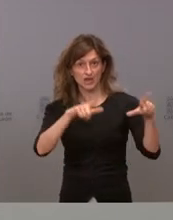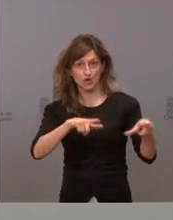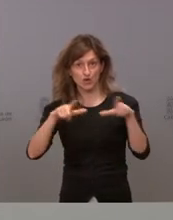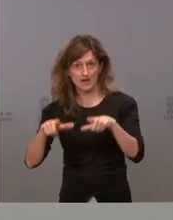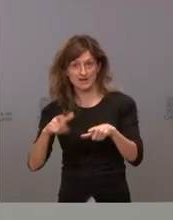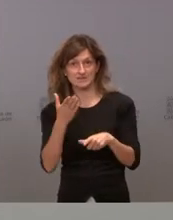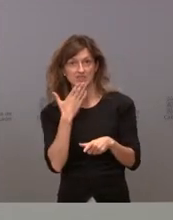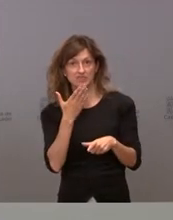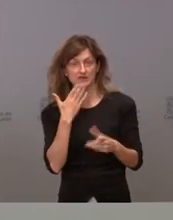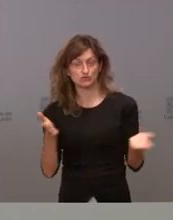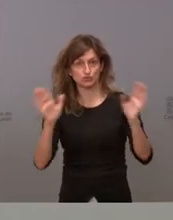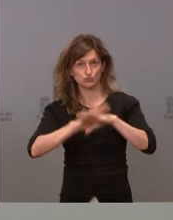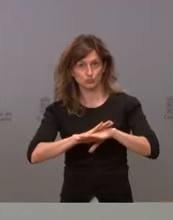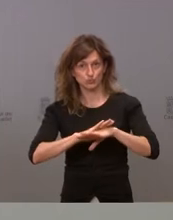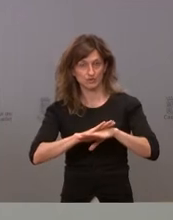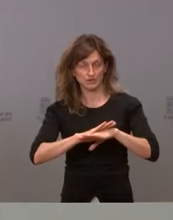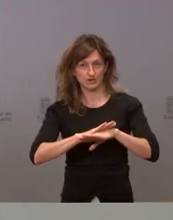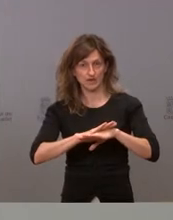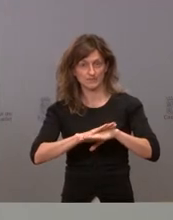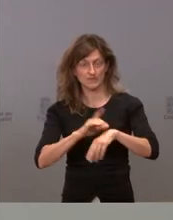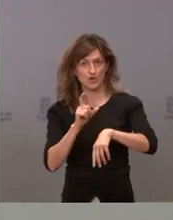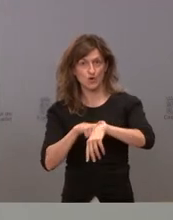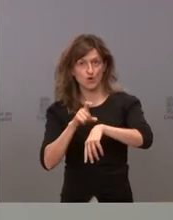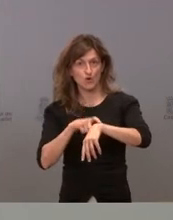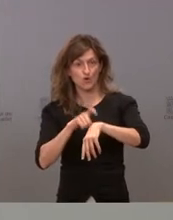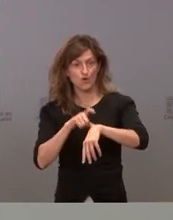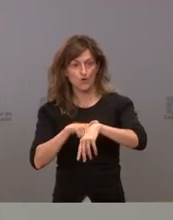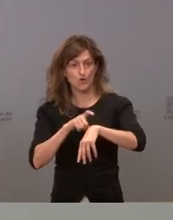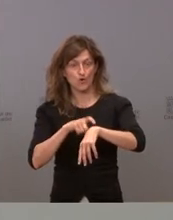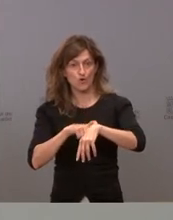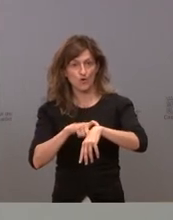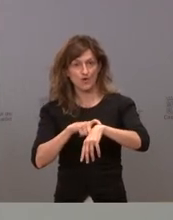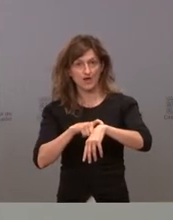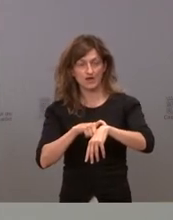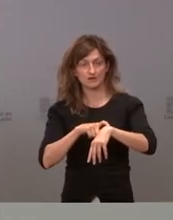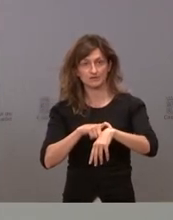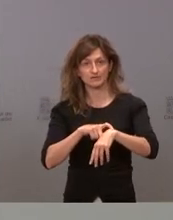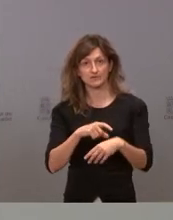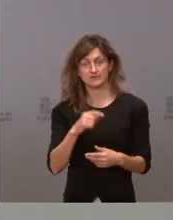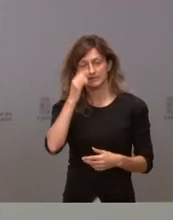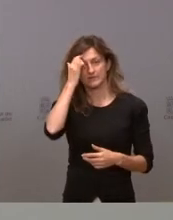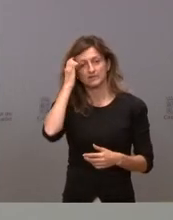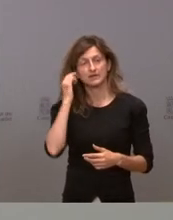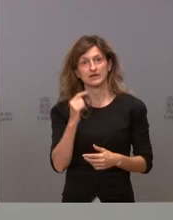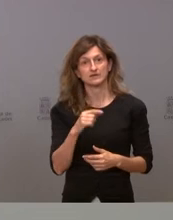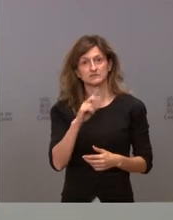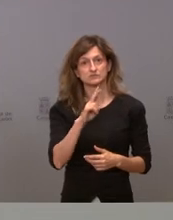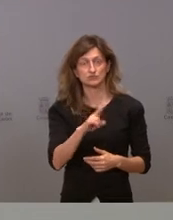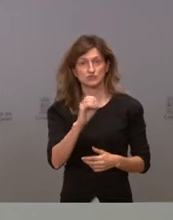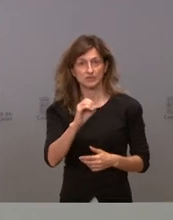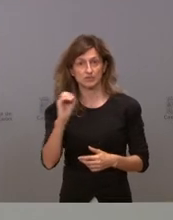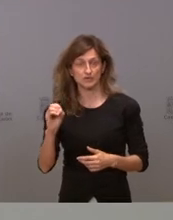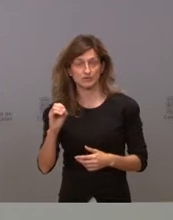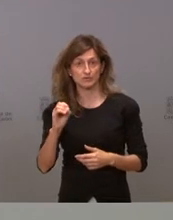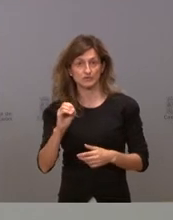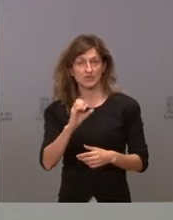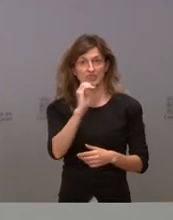nocturno será a las 02.00 no podrán admitir nuevos clientes a partir de